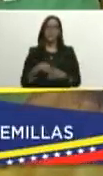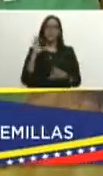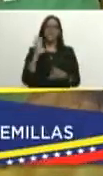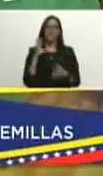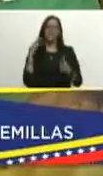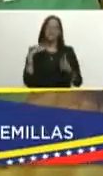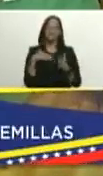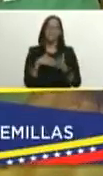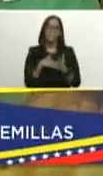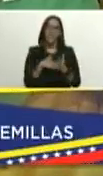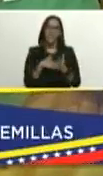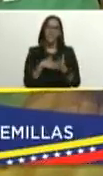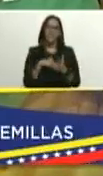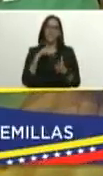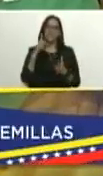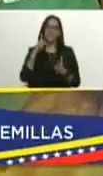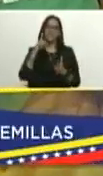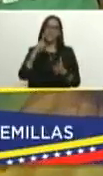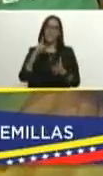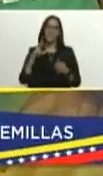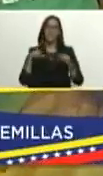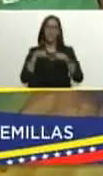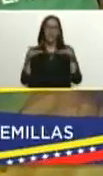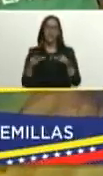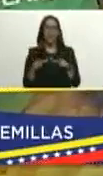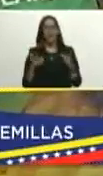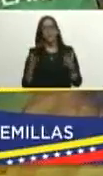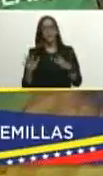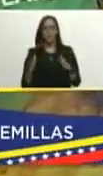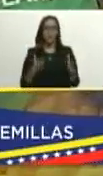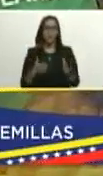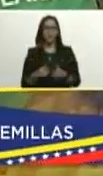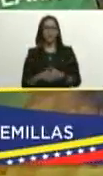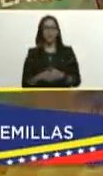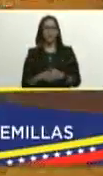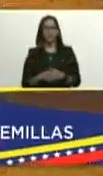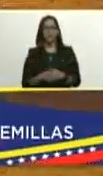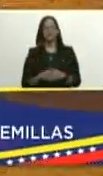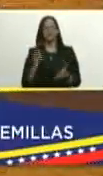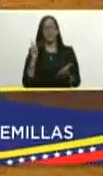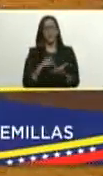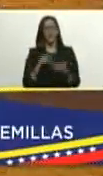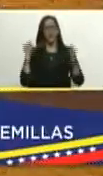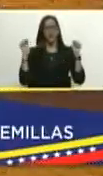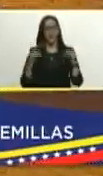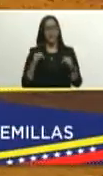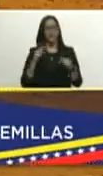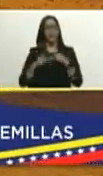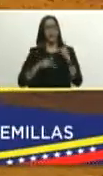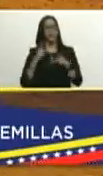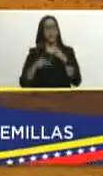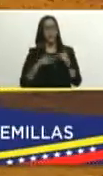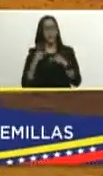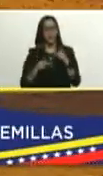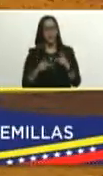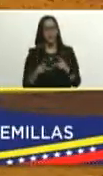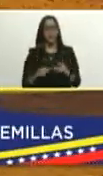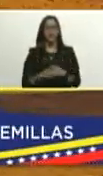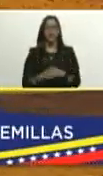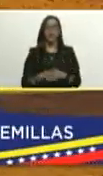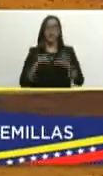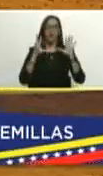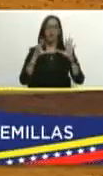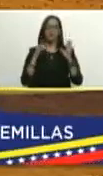mil kilos por hectárea aproximadamente y hemos llegado a pico de producción en esta instancia de aproximadamente unos